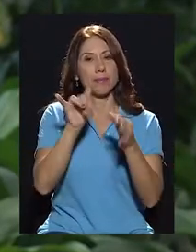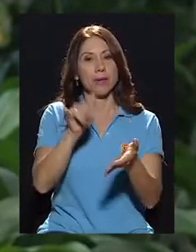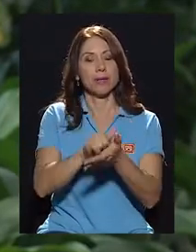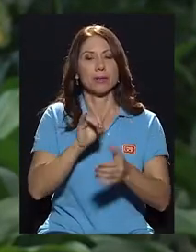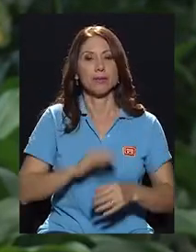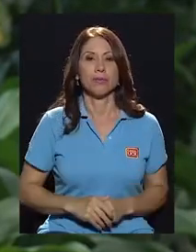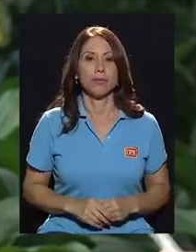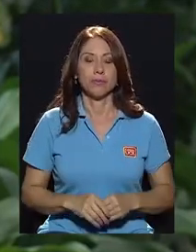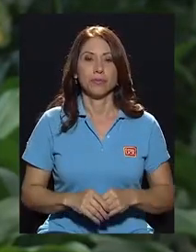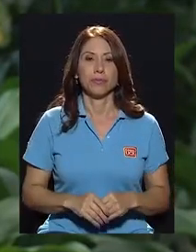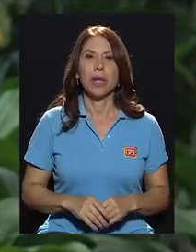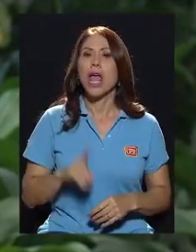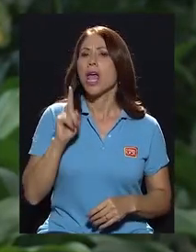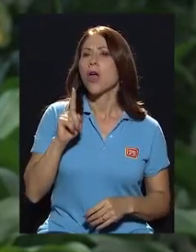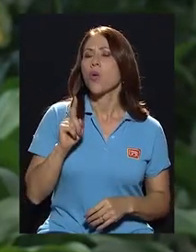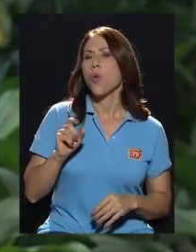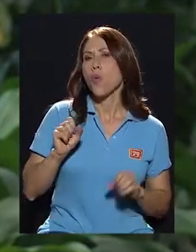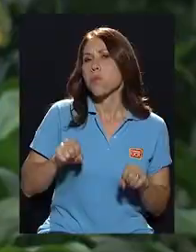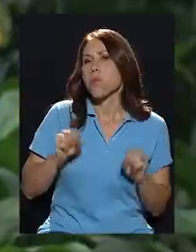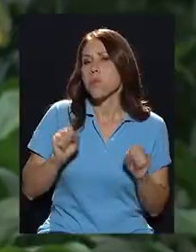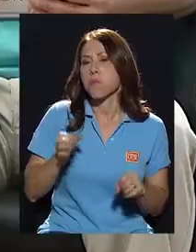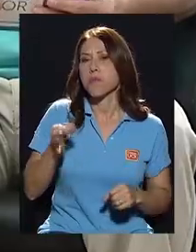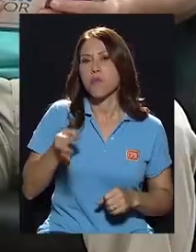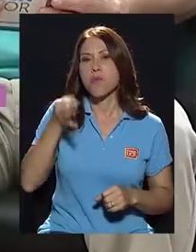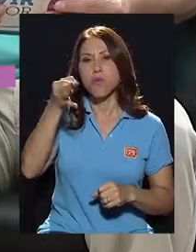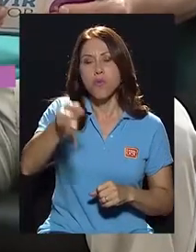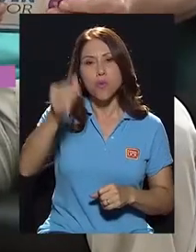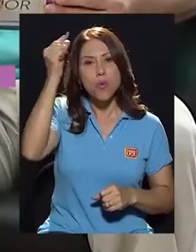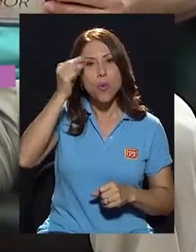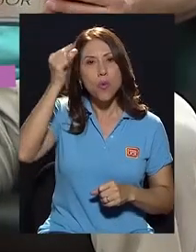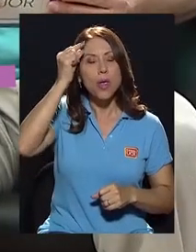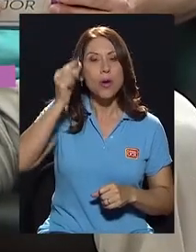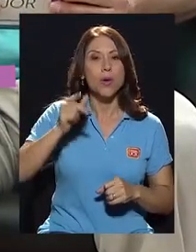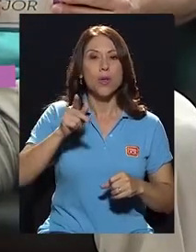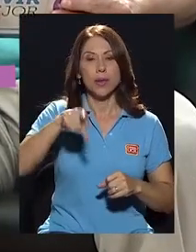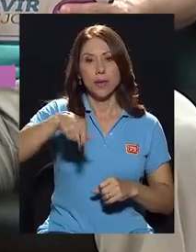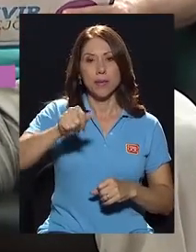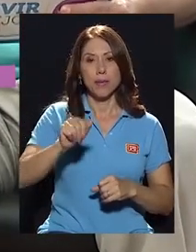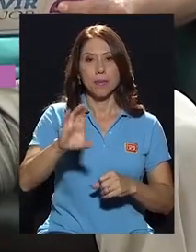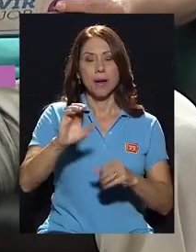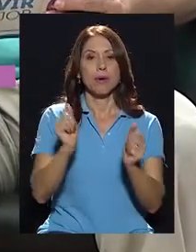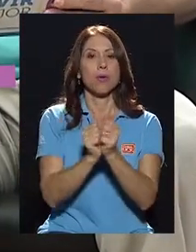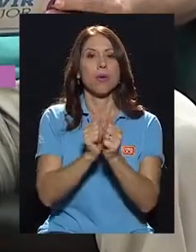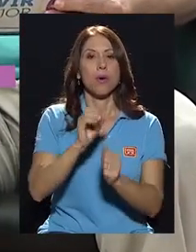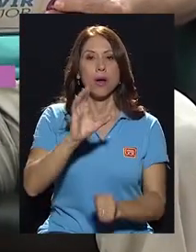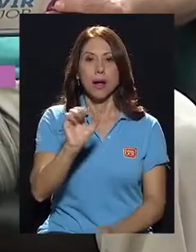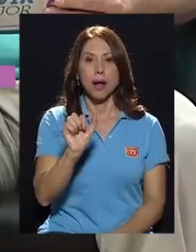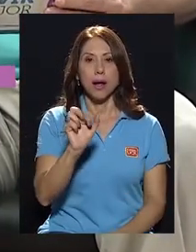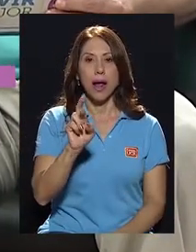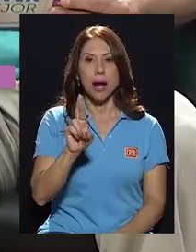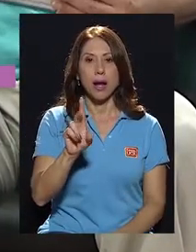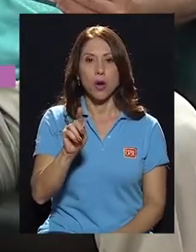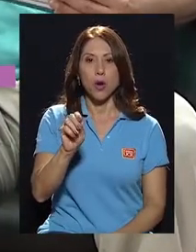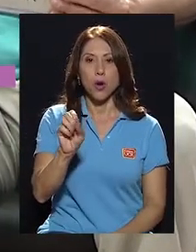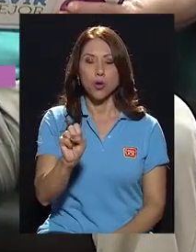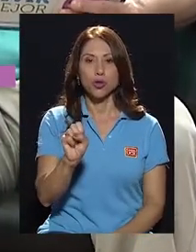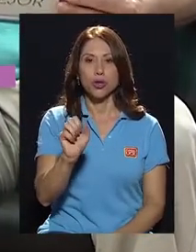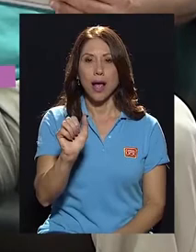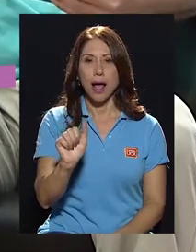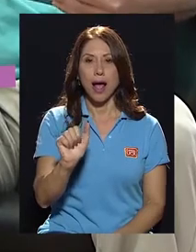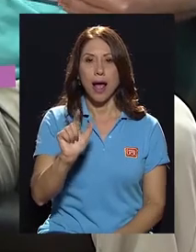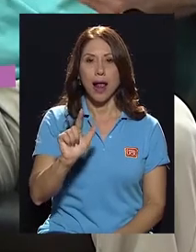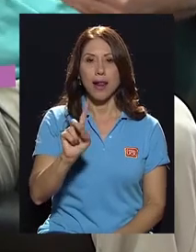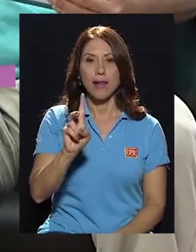En un eventual gobierno del partido Acción Ciudadana, de don Carlos Alvarado, ¿qué modelo de